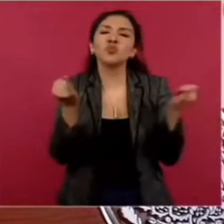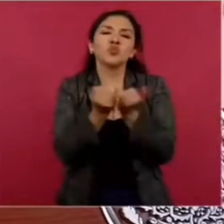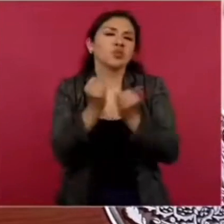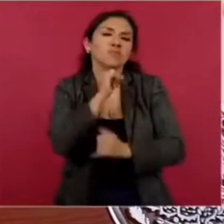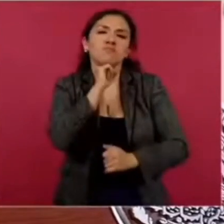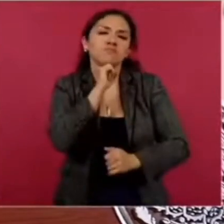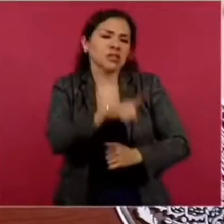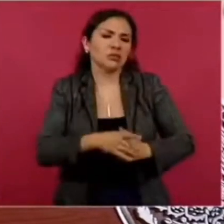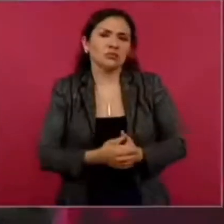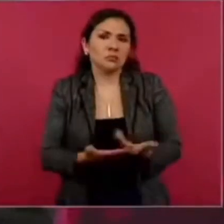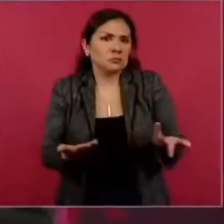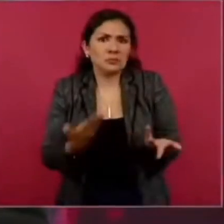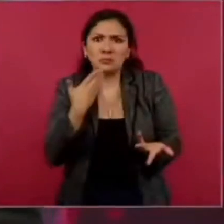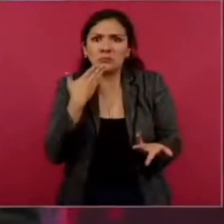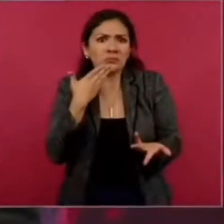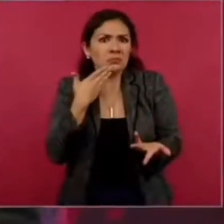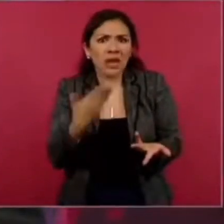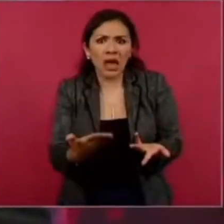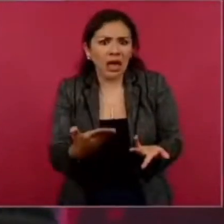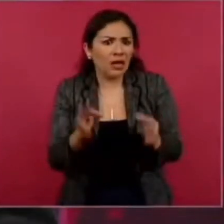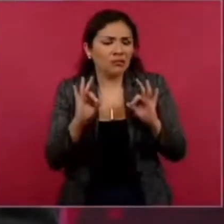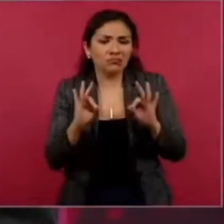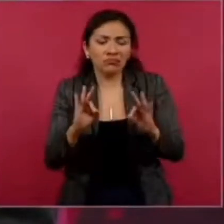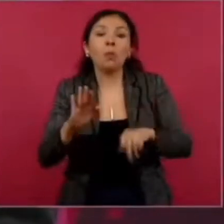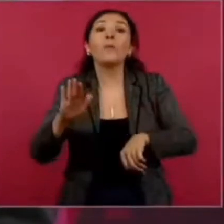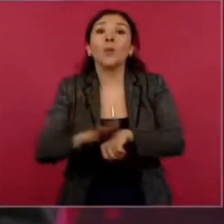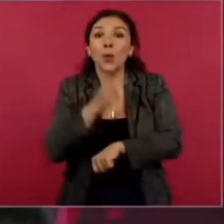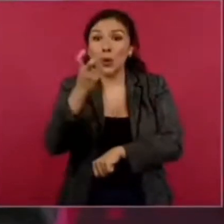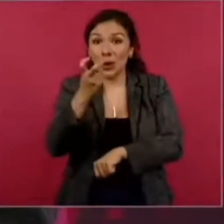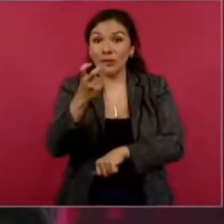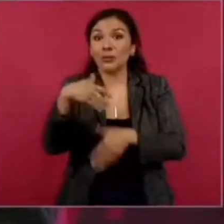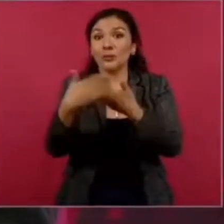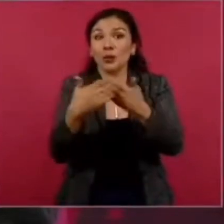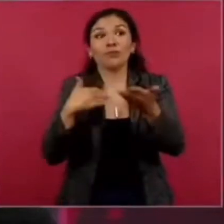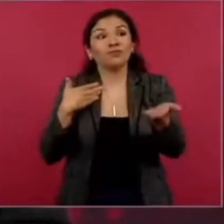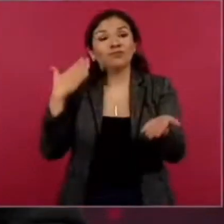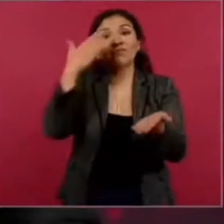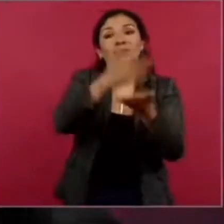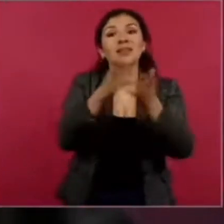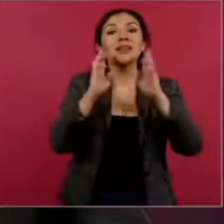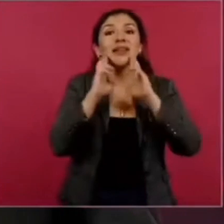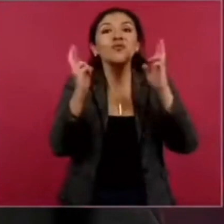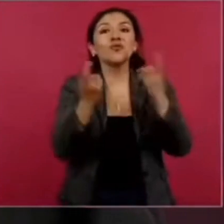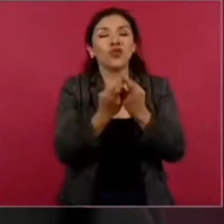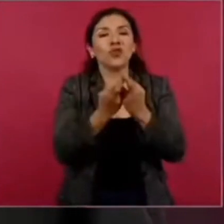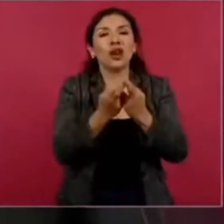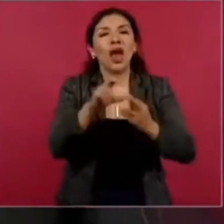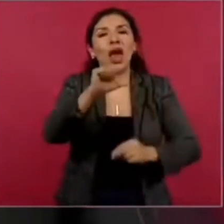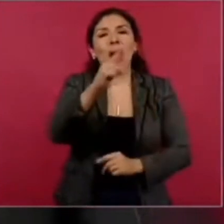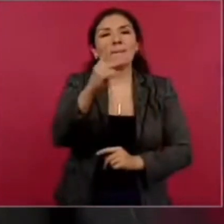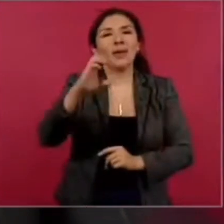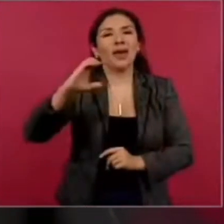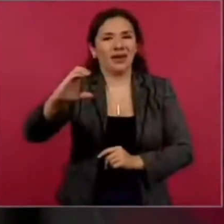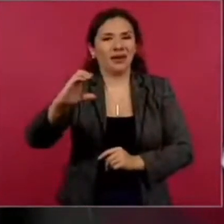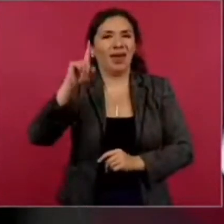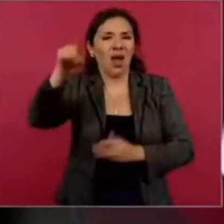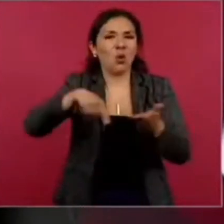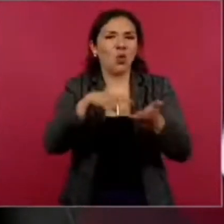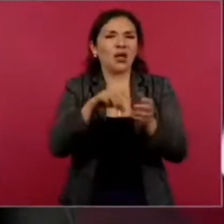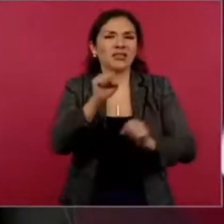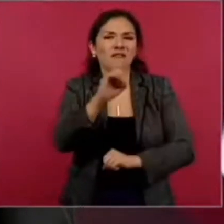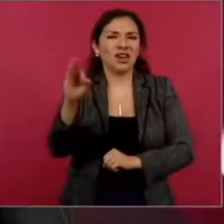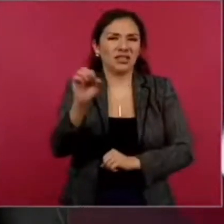Muy bien. Por eso voy a asistir a la reunión de Asia-Pacífico, a San Francisco.